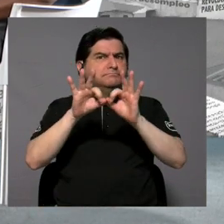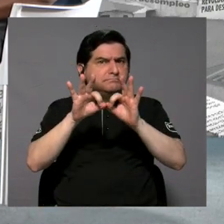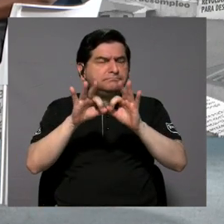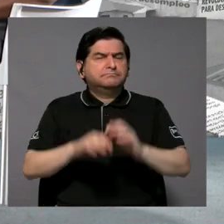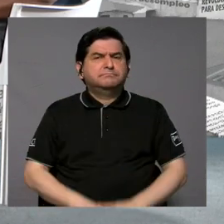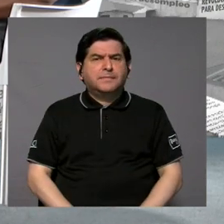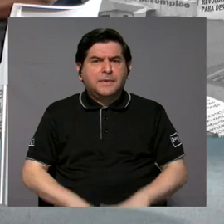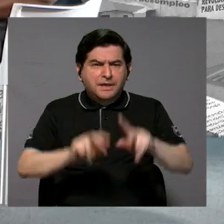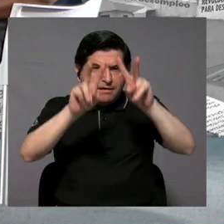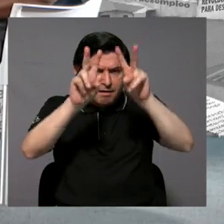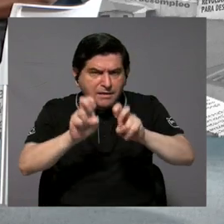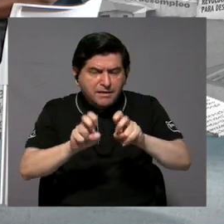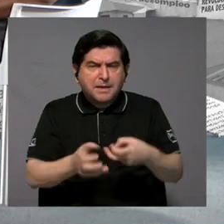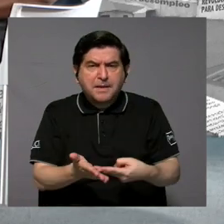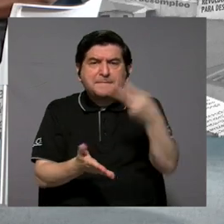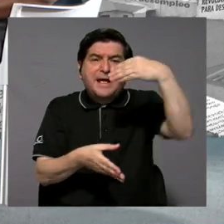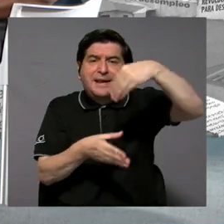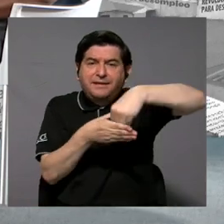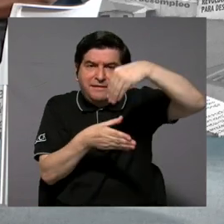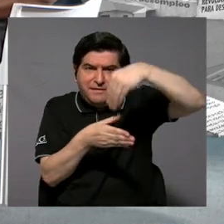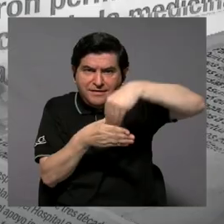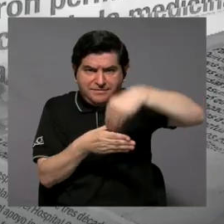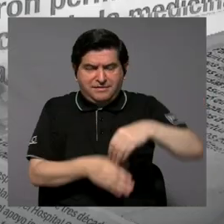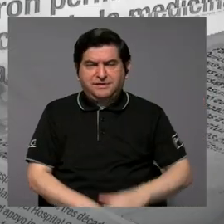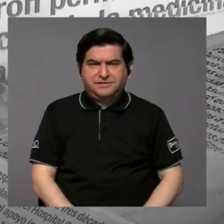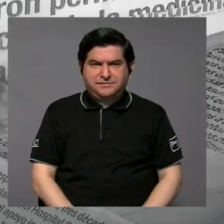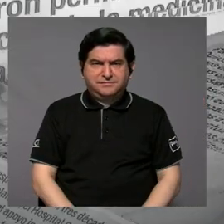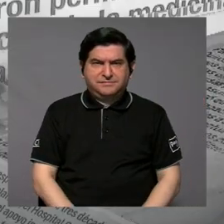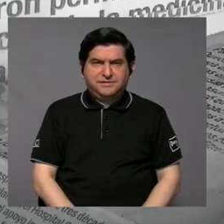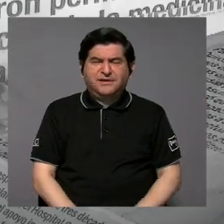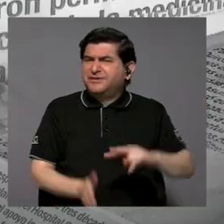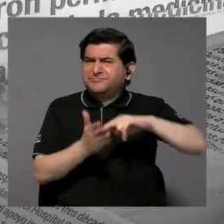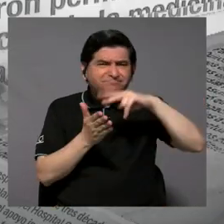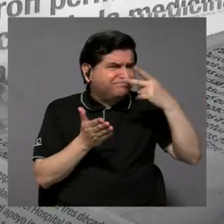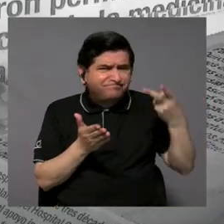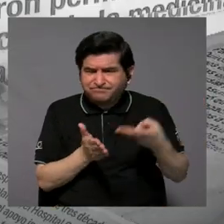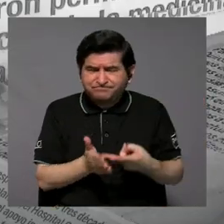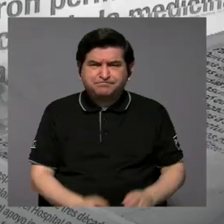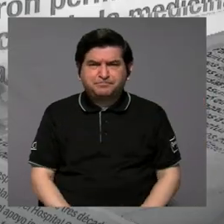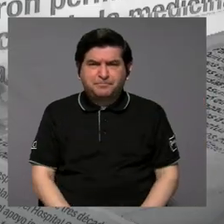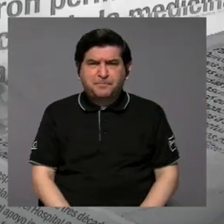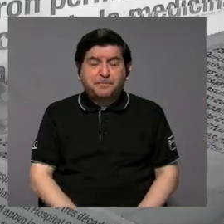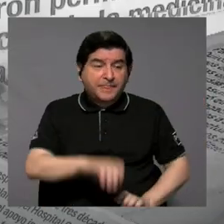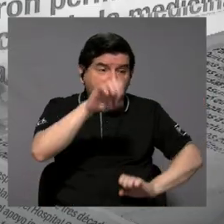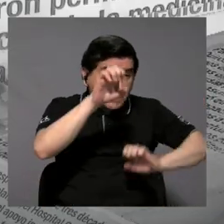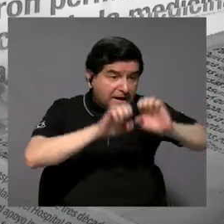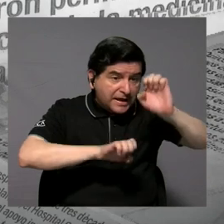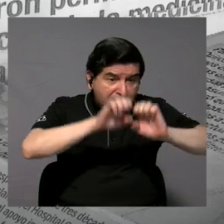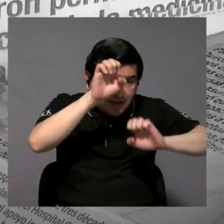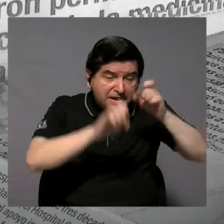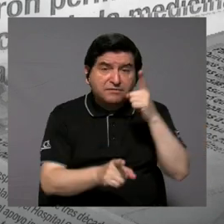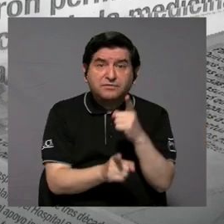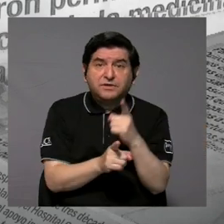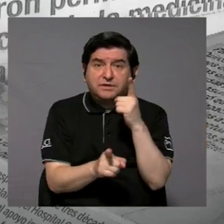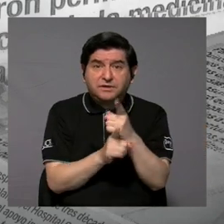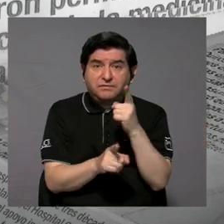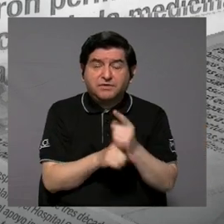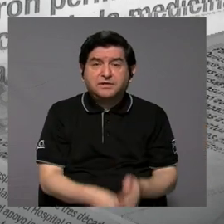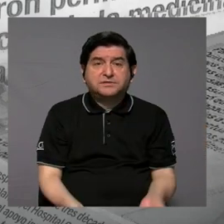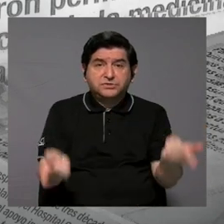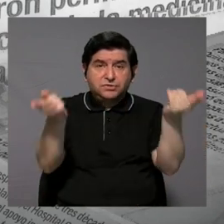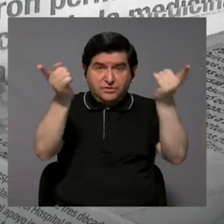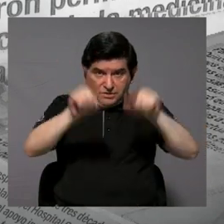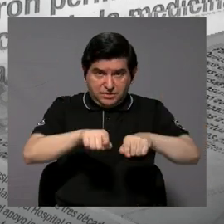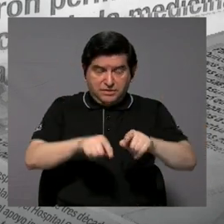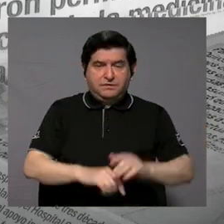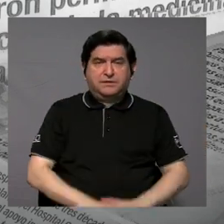que las pruebas tengan validez de contenido. Y validez de contenido se refiere a que estén evaluando correctamente, en un